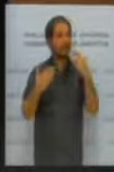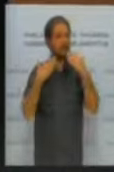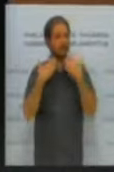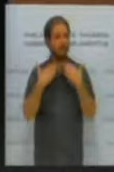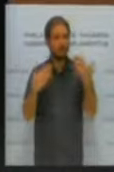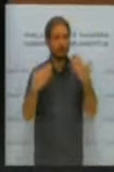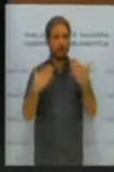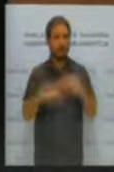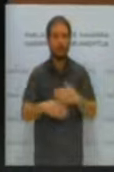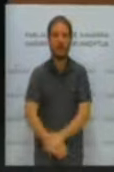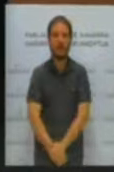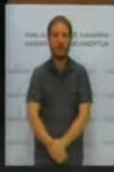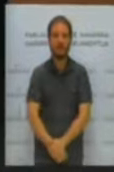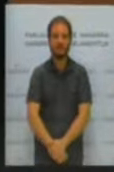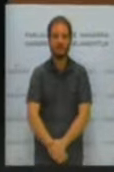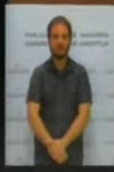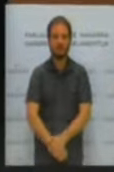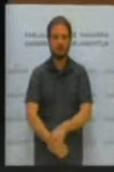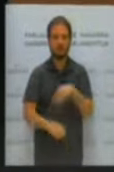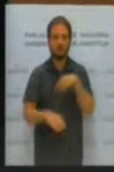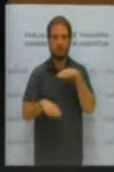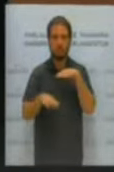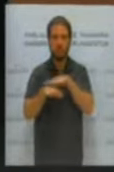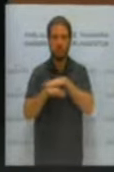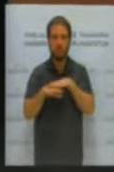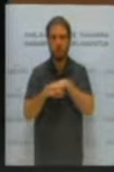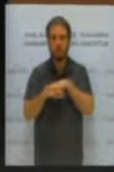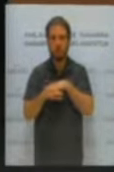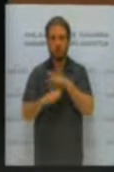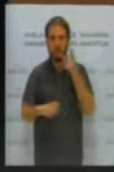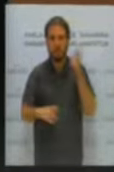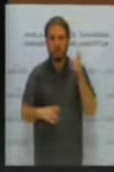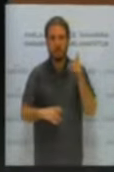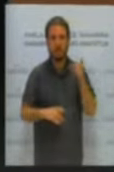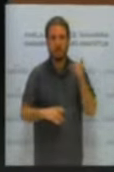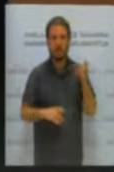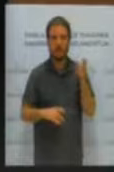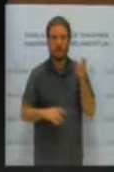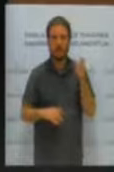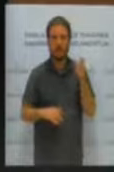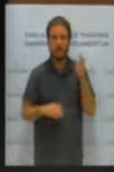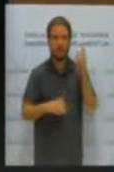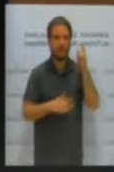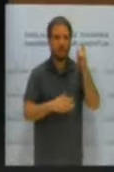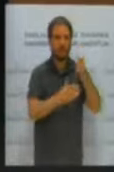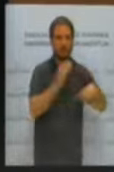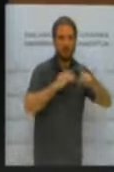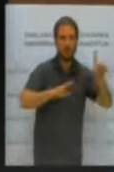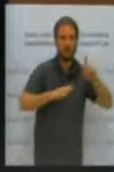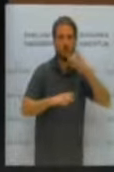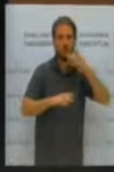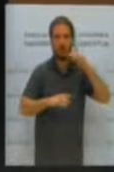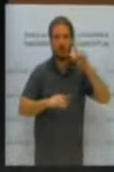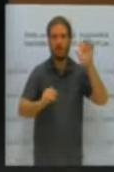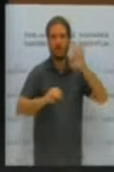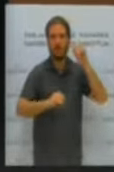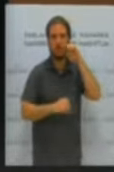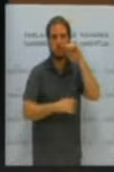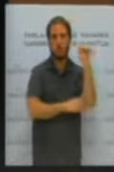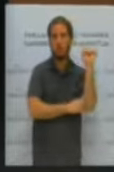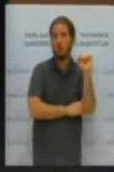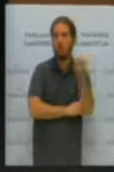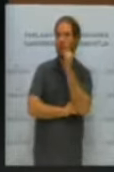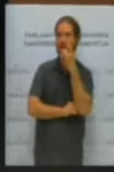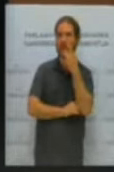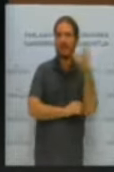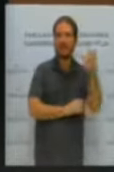Pues bien, un gobierno que no sanciona, un gobierno que mira para otro lado cuando los ayuntamientos exaltan la ley en